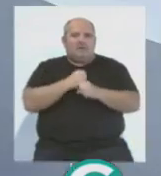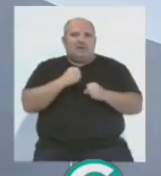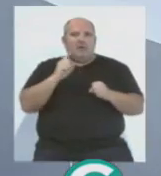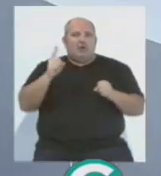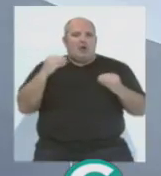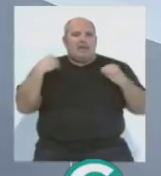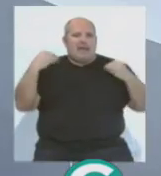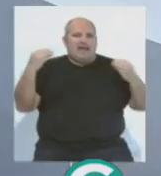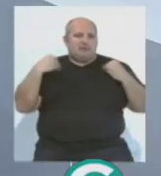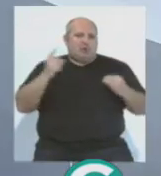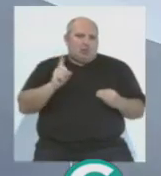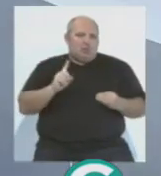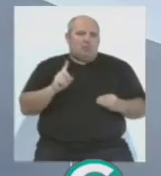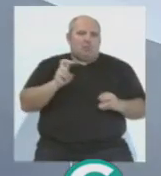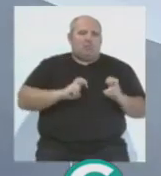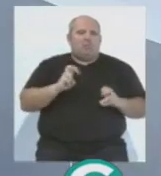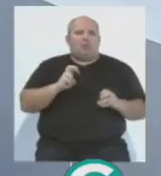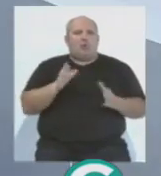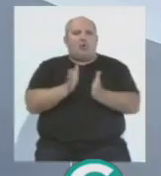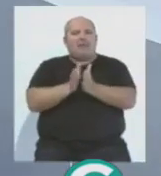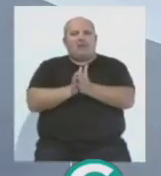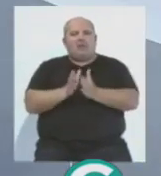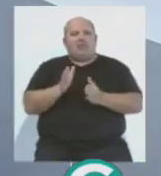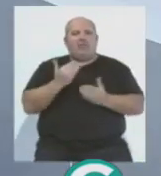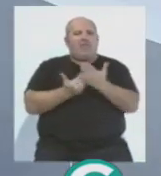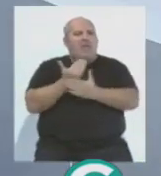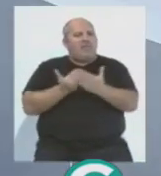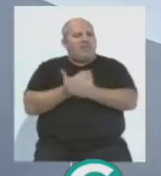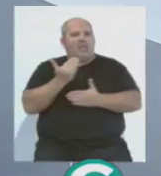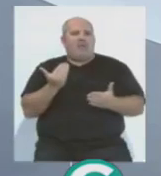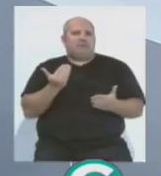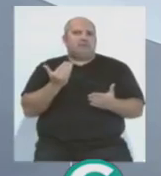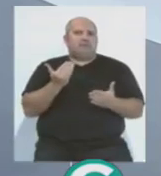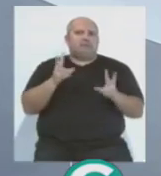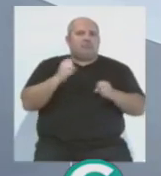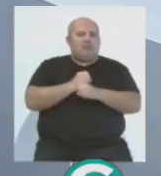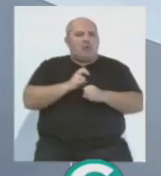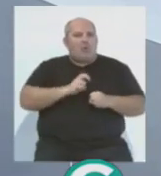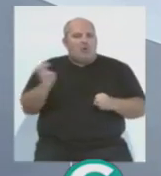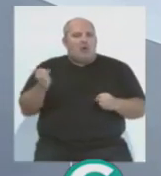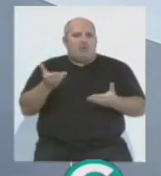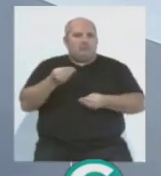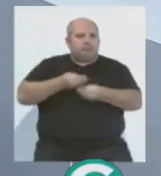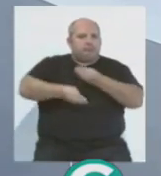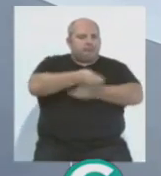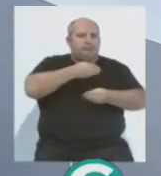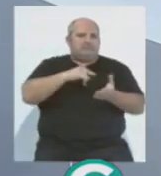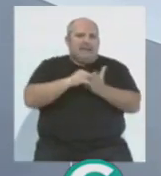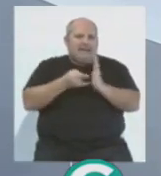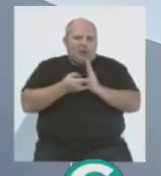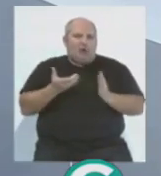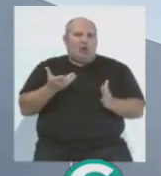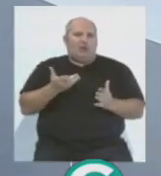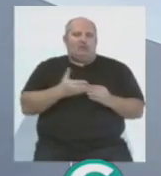en el gimnasio, igual está con sus compañeros en el día a día, aunque haciendo otra labor, en esta caso ayudando al cuerpo técnico,